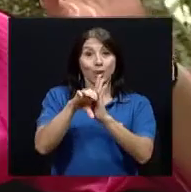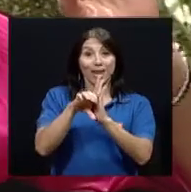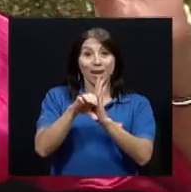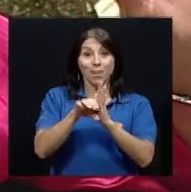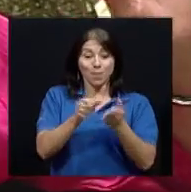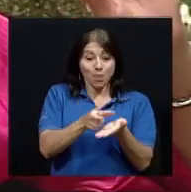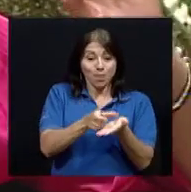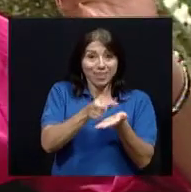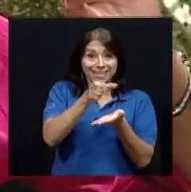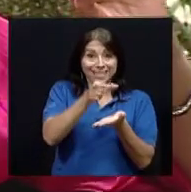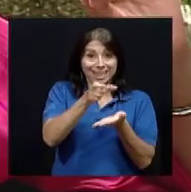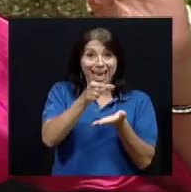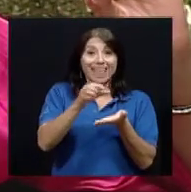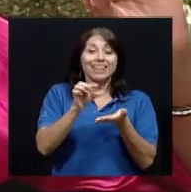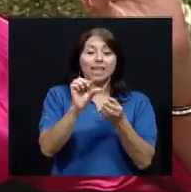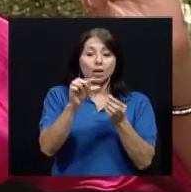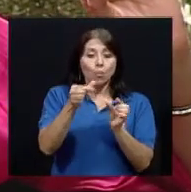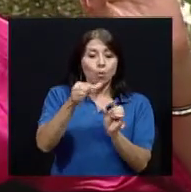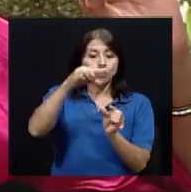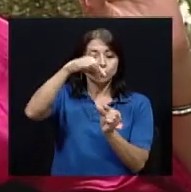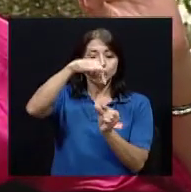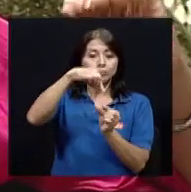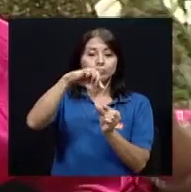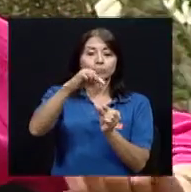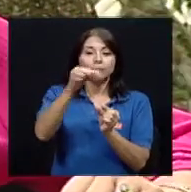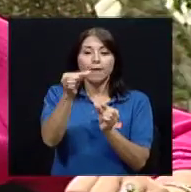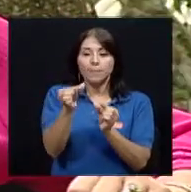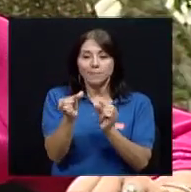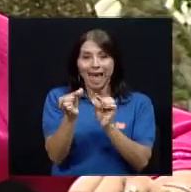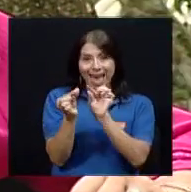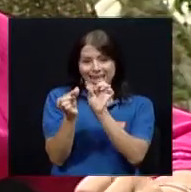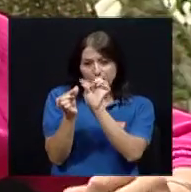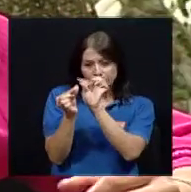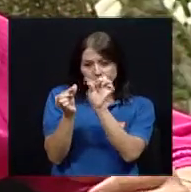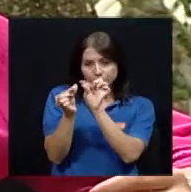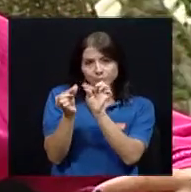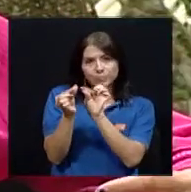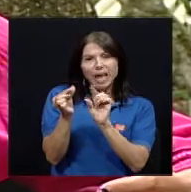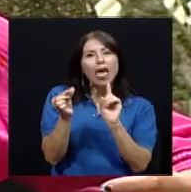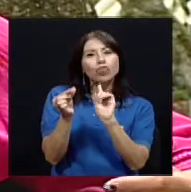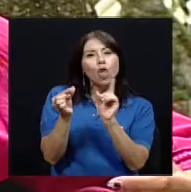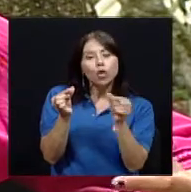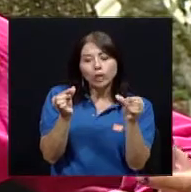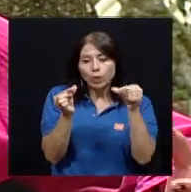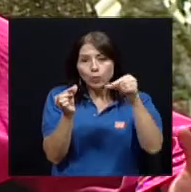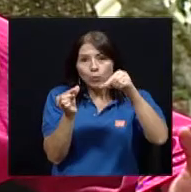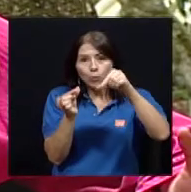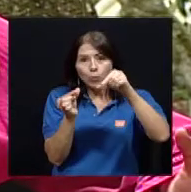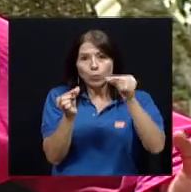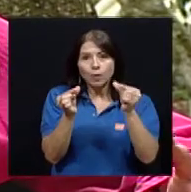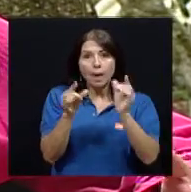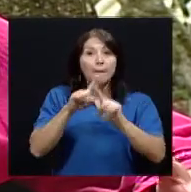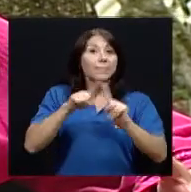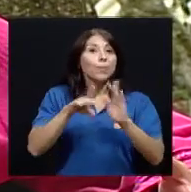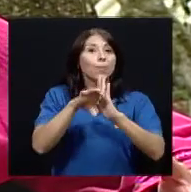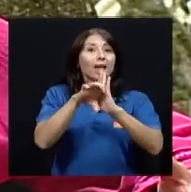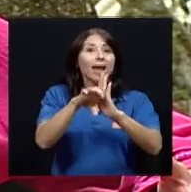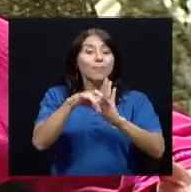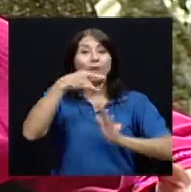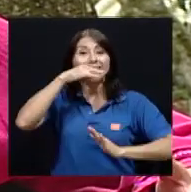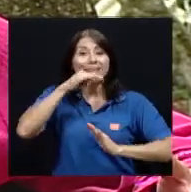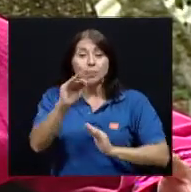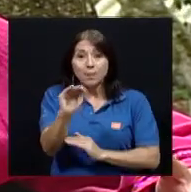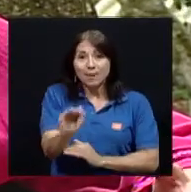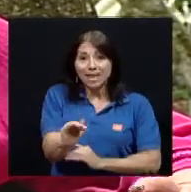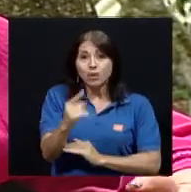copita que viene marcado hasta el punto donde se debe se debe dar pero si hablamos por ejemplo de un niño más pequeño que pronto dicen hay que